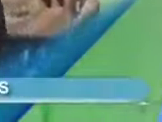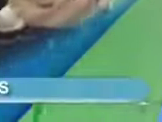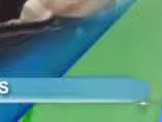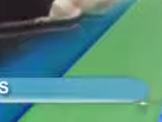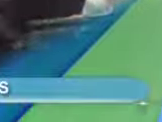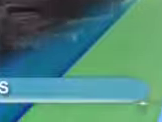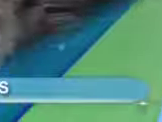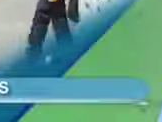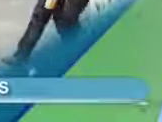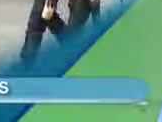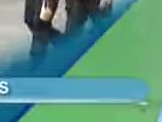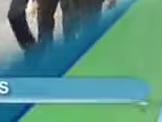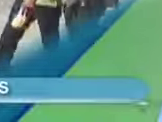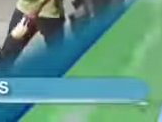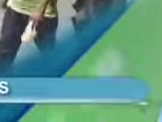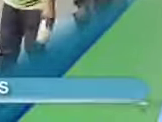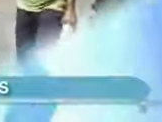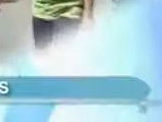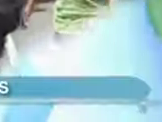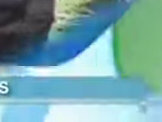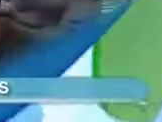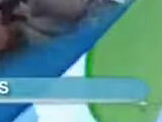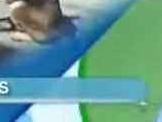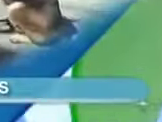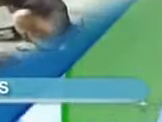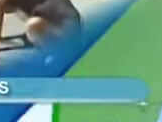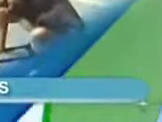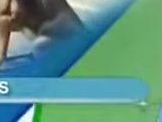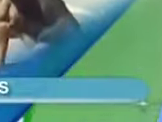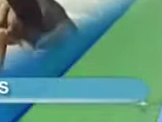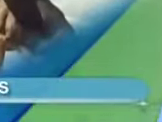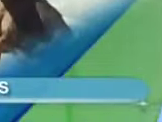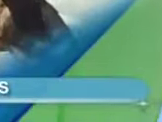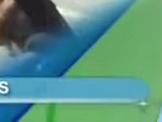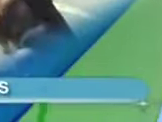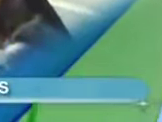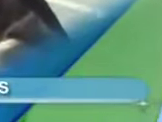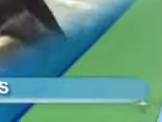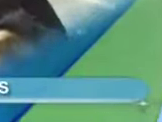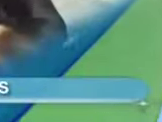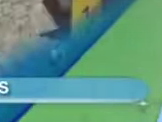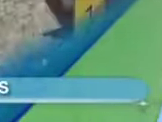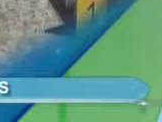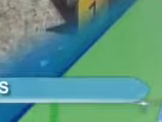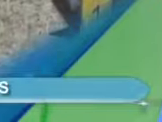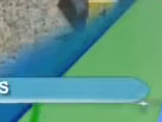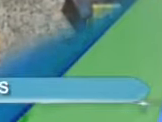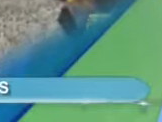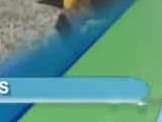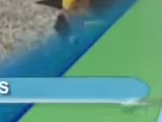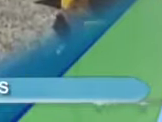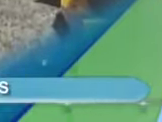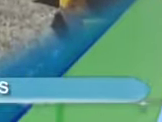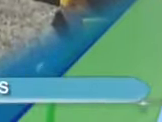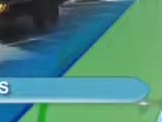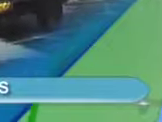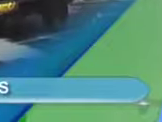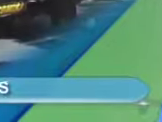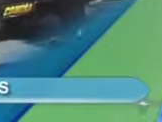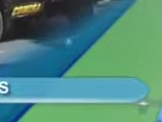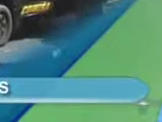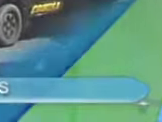Policía decomisa 26 kilogramos de cocaína que iban escondidos en el doble fondo de una camionetilla de reciente modelo en el Boulevard San